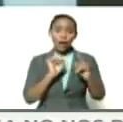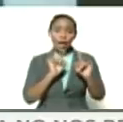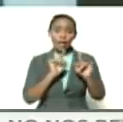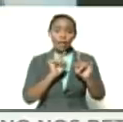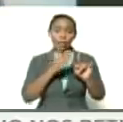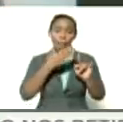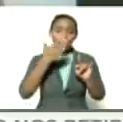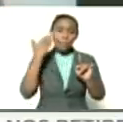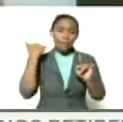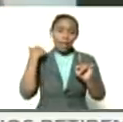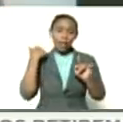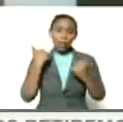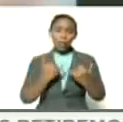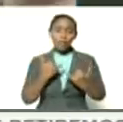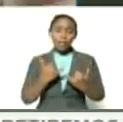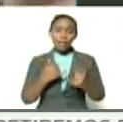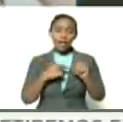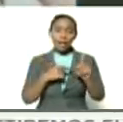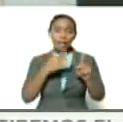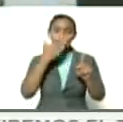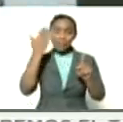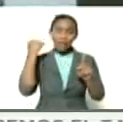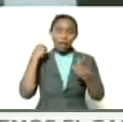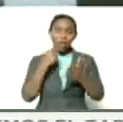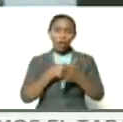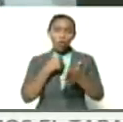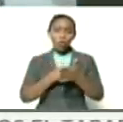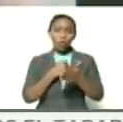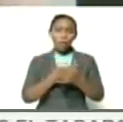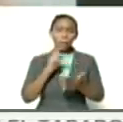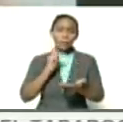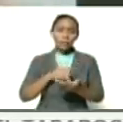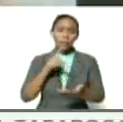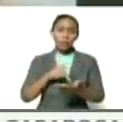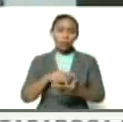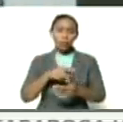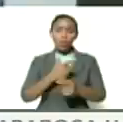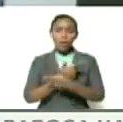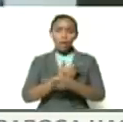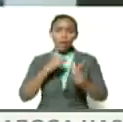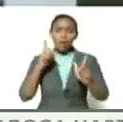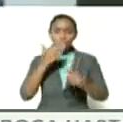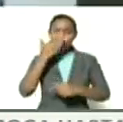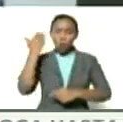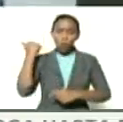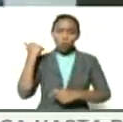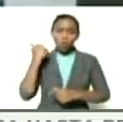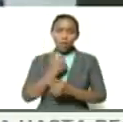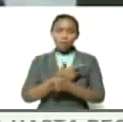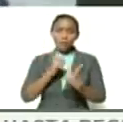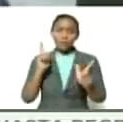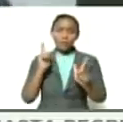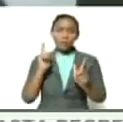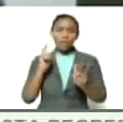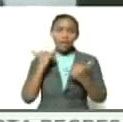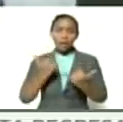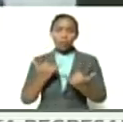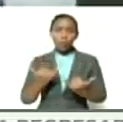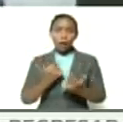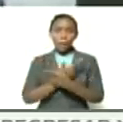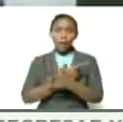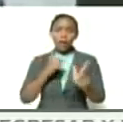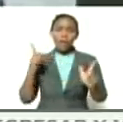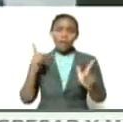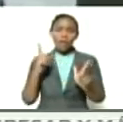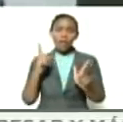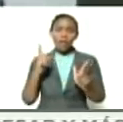pasado y el presente un pasado de lucha un presente de lucha un pasado de liberación un presente de liberación es